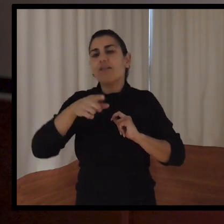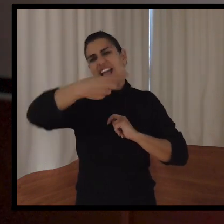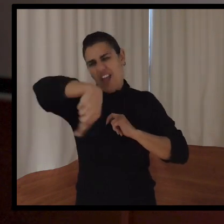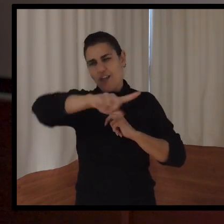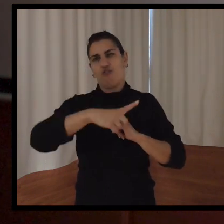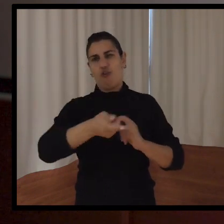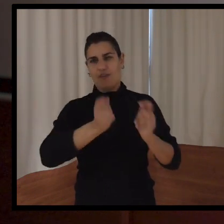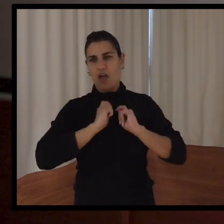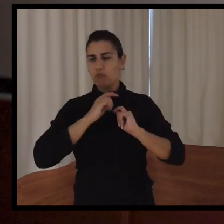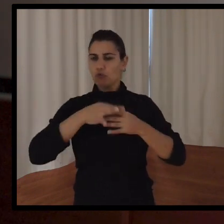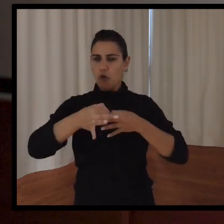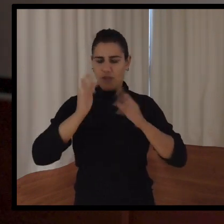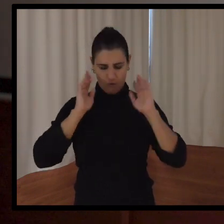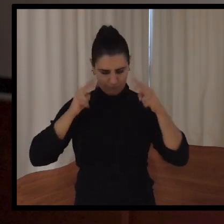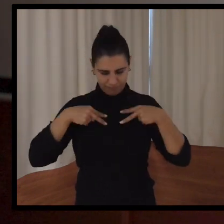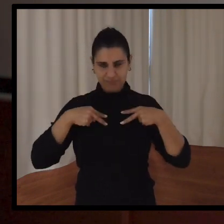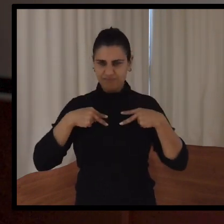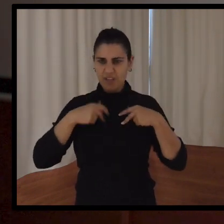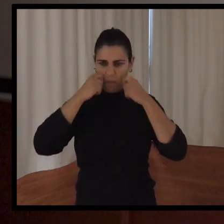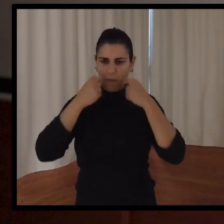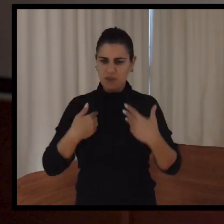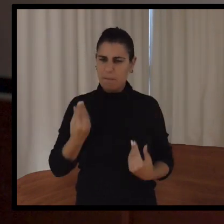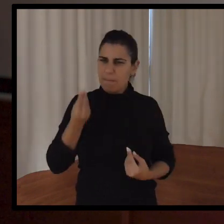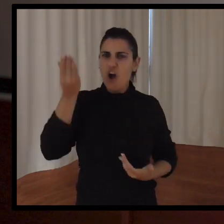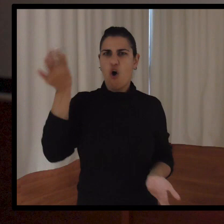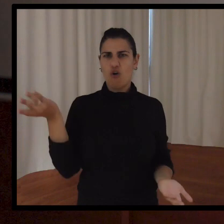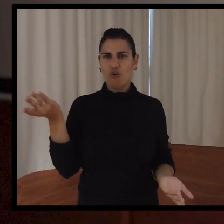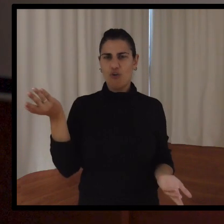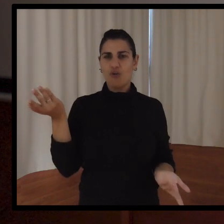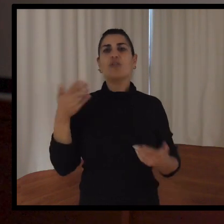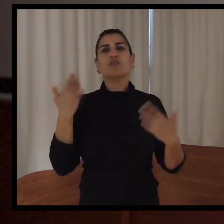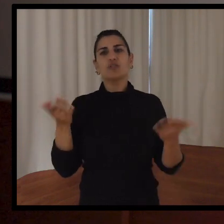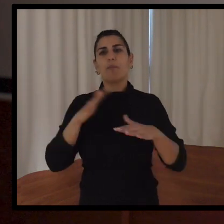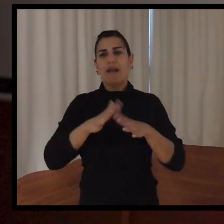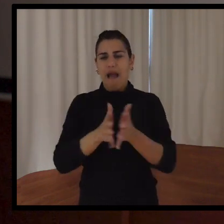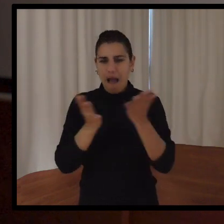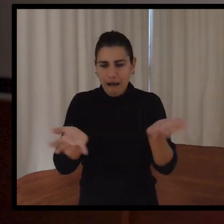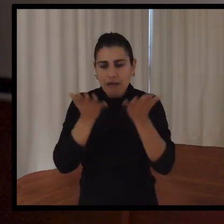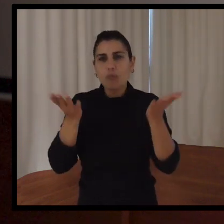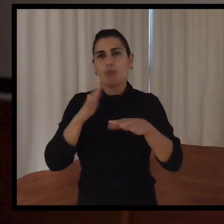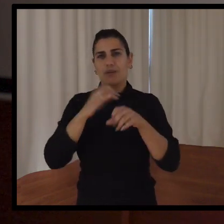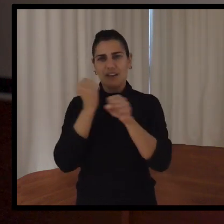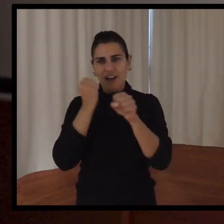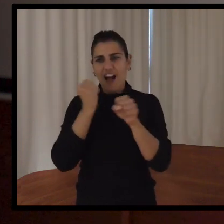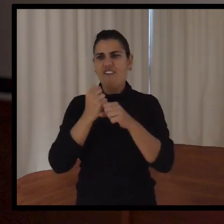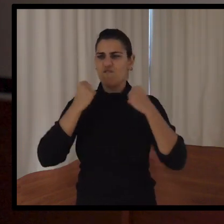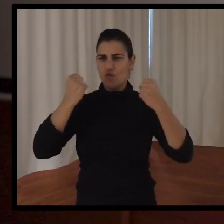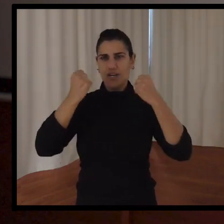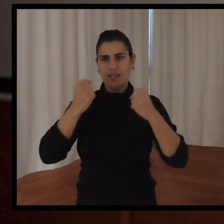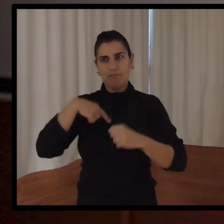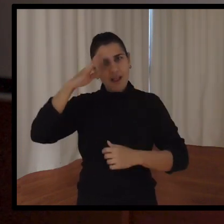día me hacen sentir mejor persona. Llega el ánimo a trabajar para después ir a entrenar con más fuerza, con más